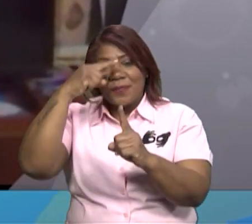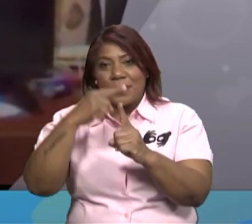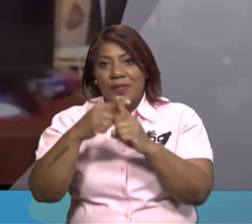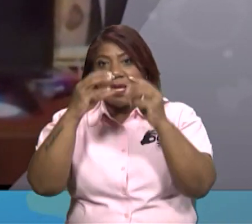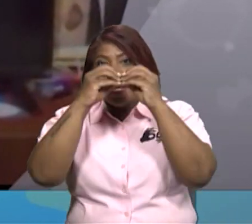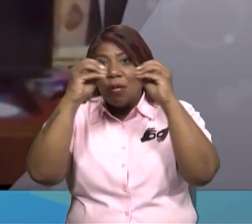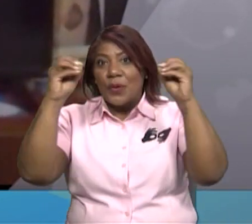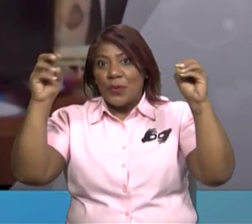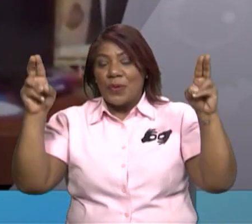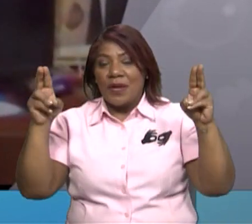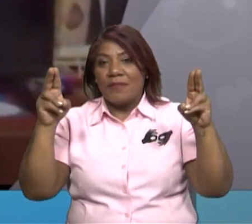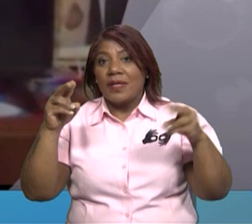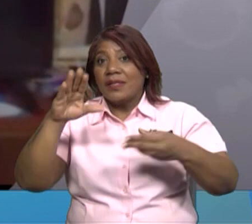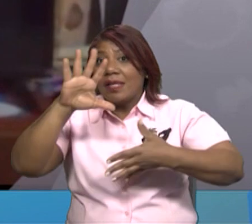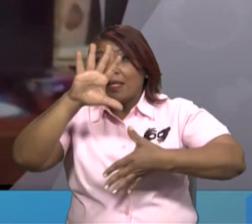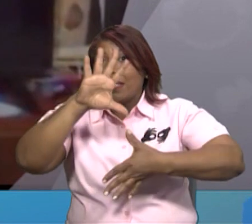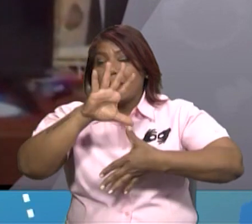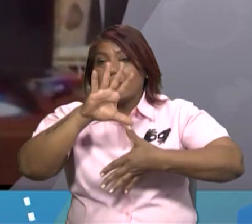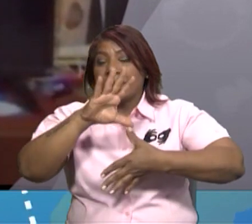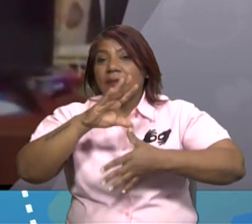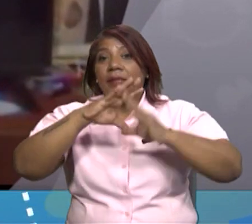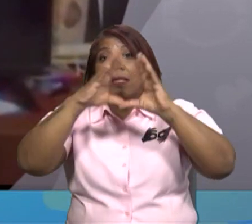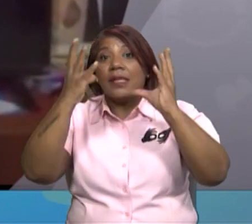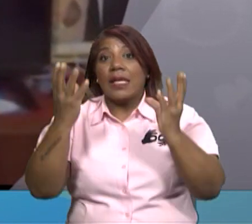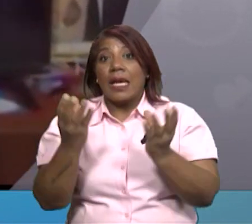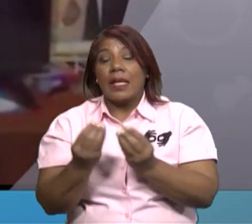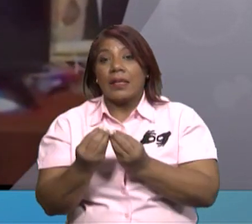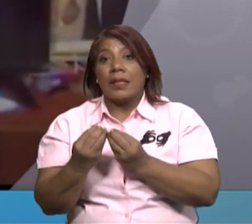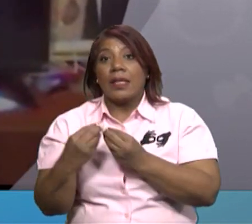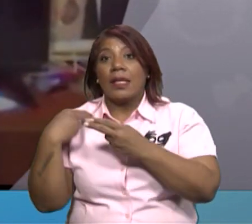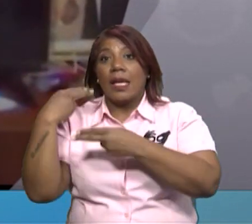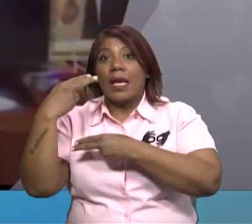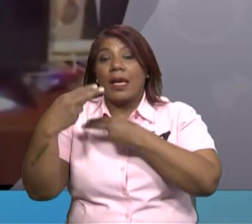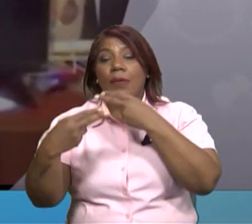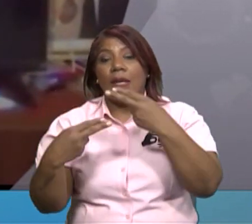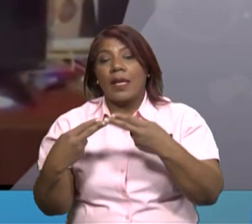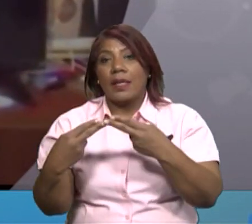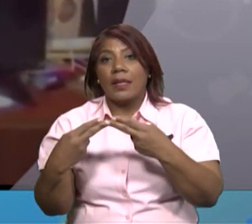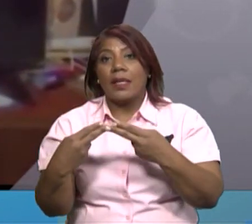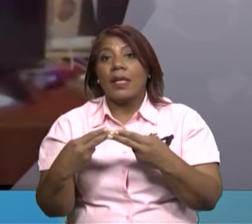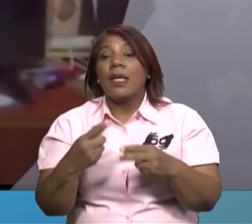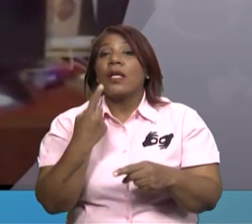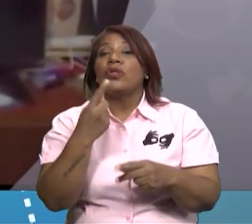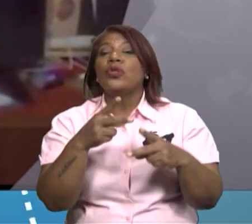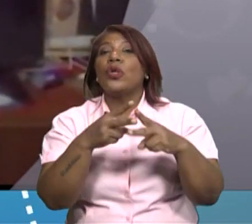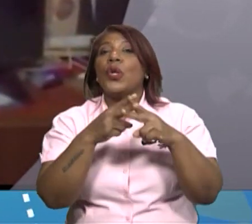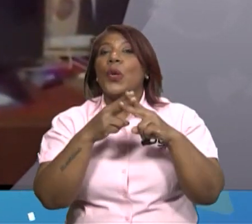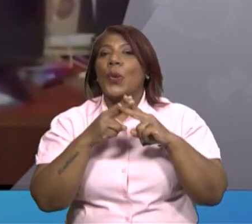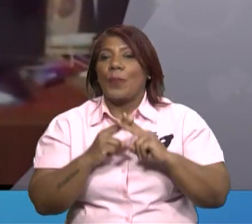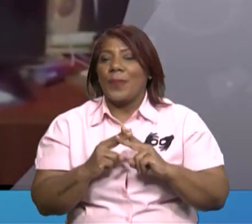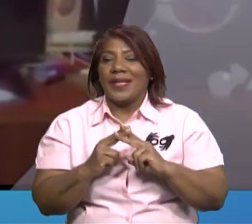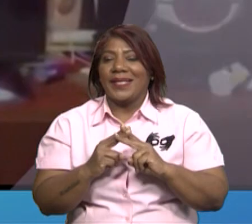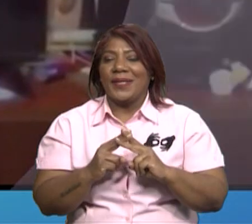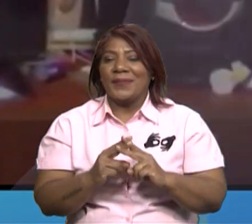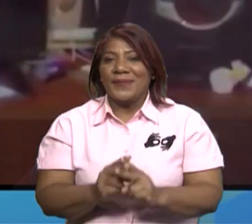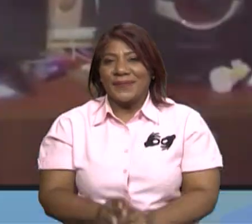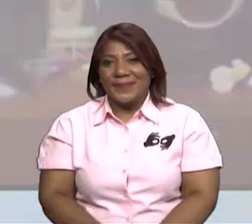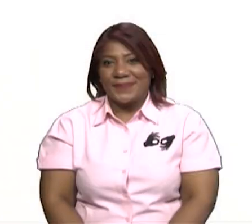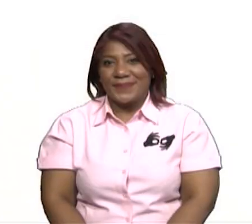indoramericana, la tierra no es una herencia de nuestro padre, sino un préstamo de nuestro hijo. Muchas gracias.